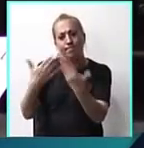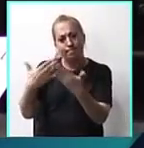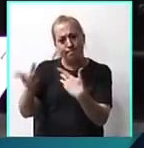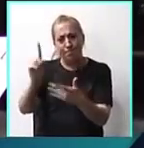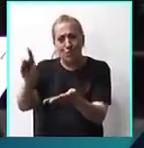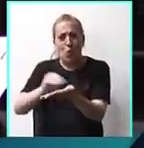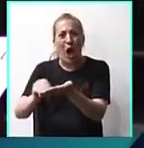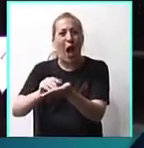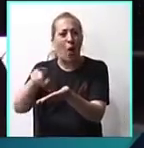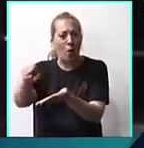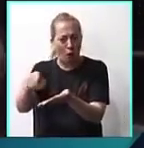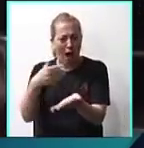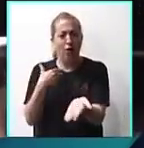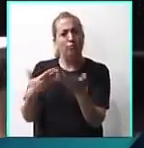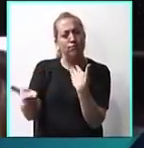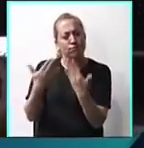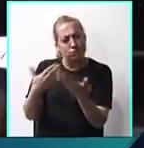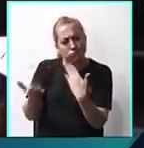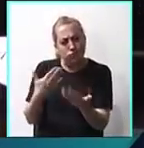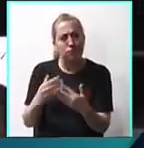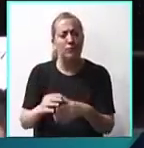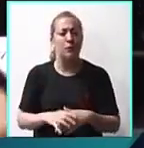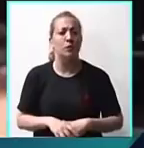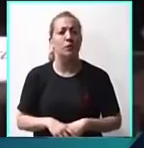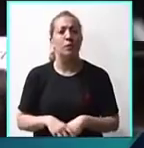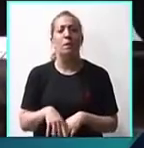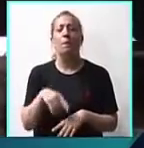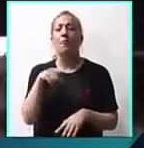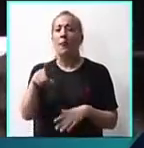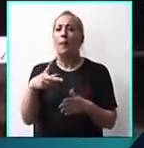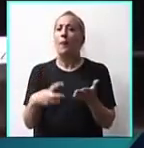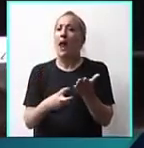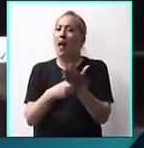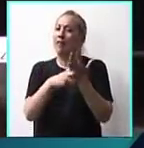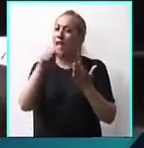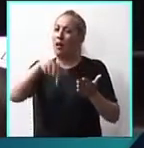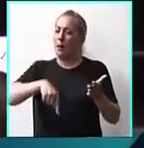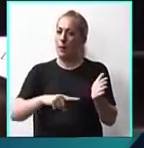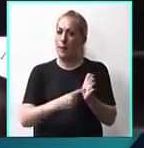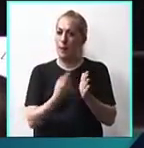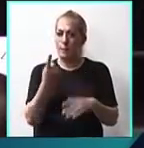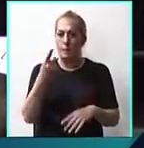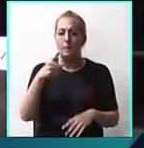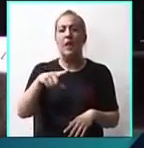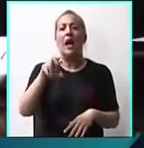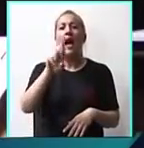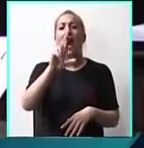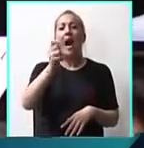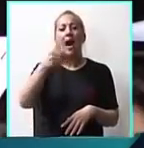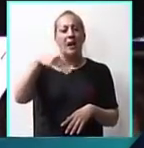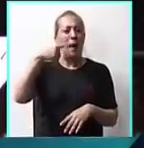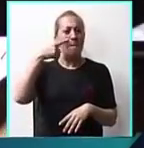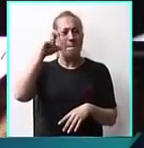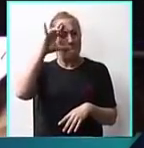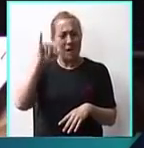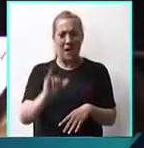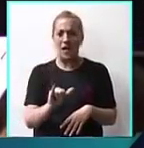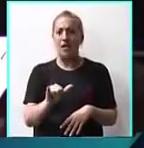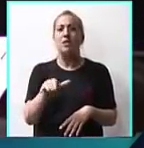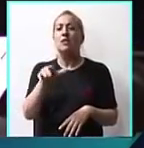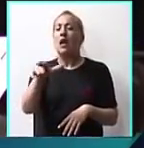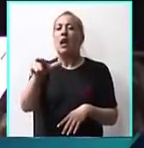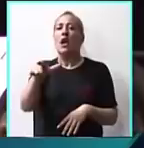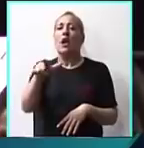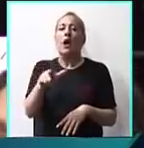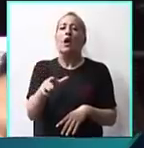involucrado en el caso. La inefable fiscal de esta ciudad, Celsa Ramírez, que nunca jamás le niega nada al